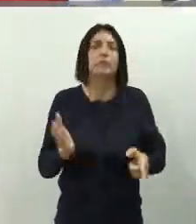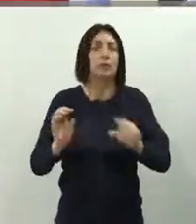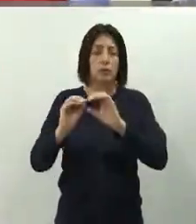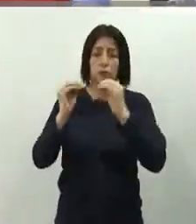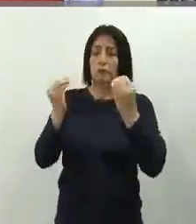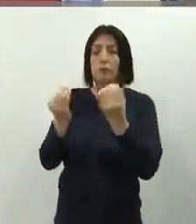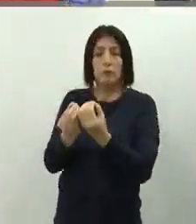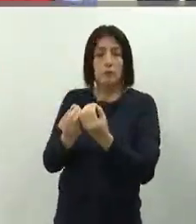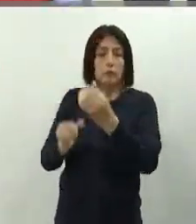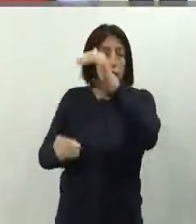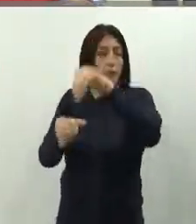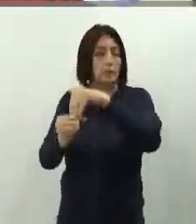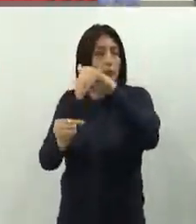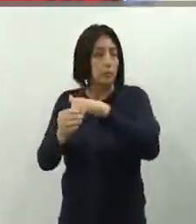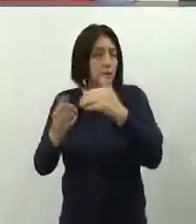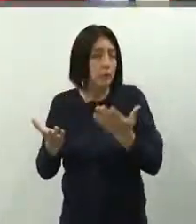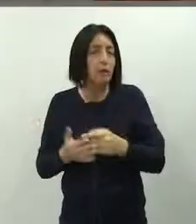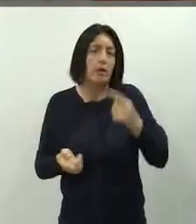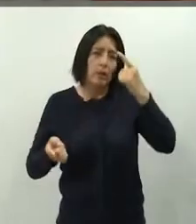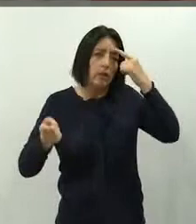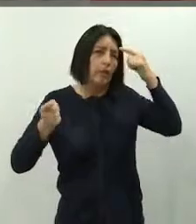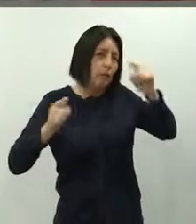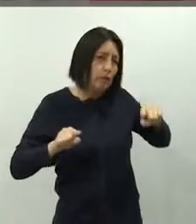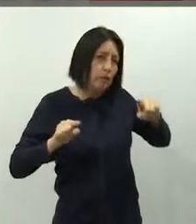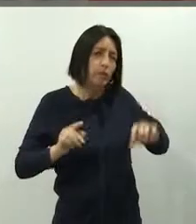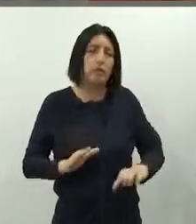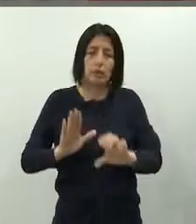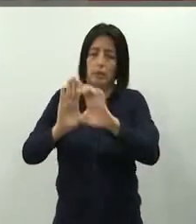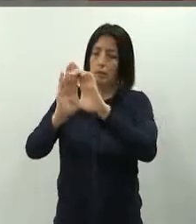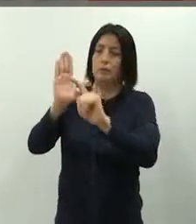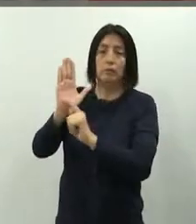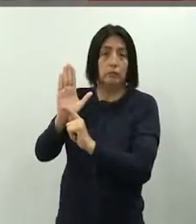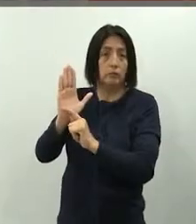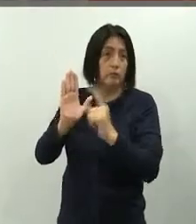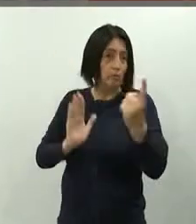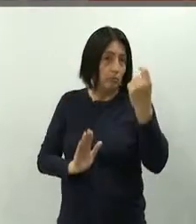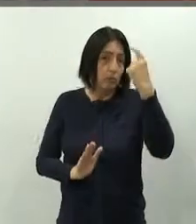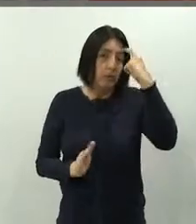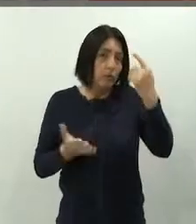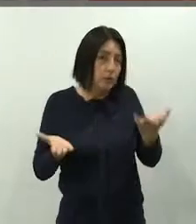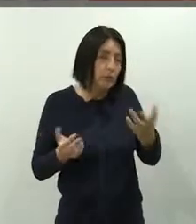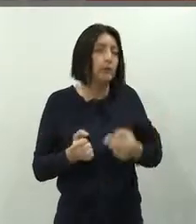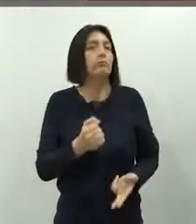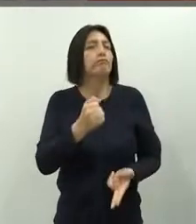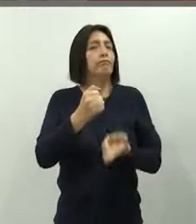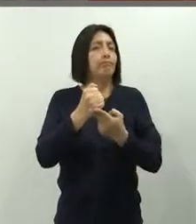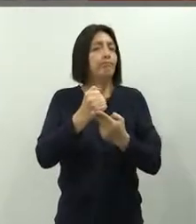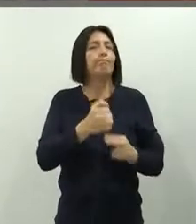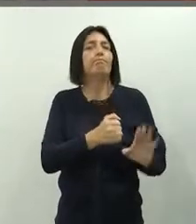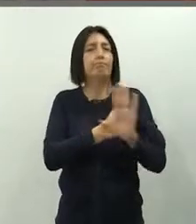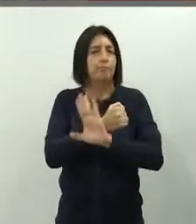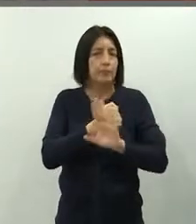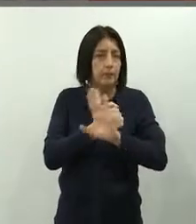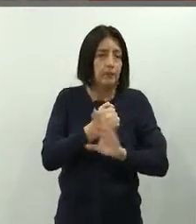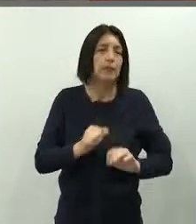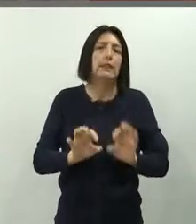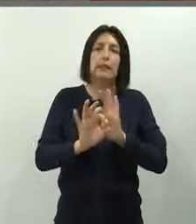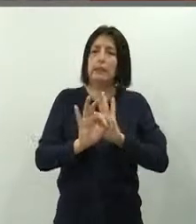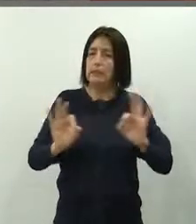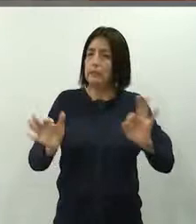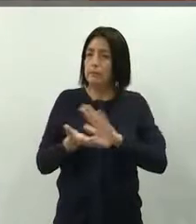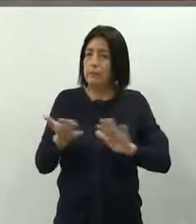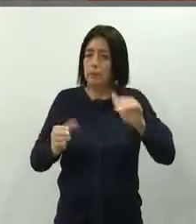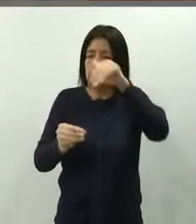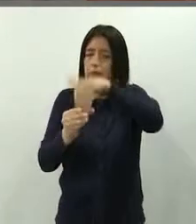establecido por nuestra Constitución Política, garantizarán la transparencia de estas elecciones, siendo los resultados